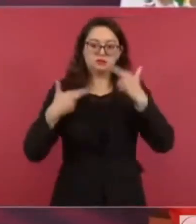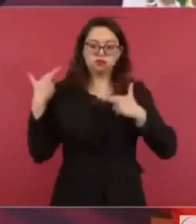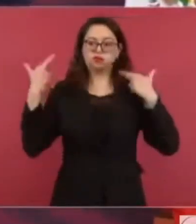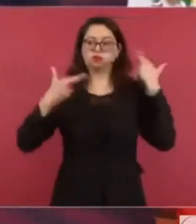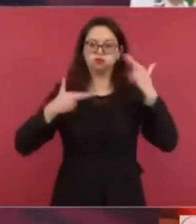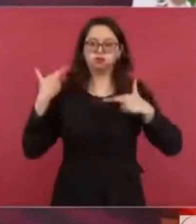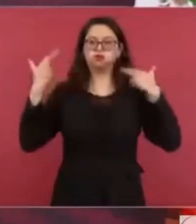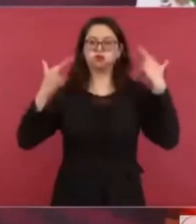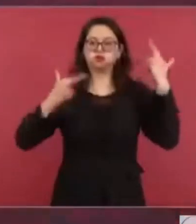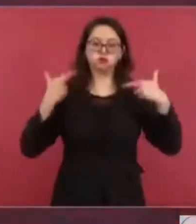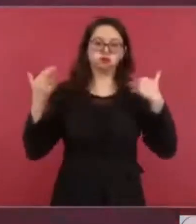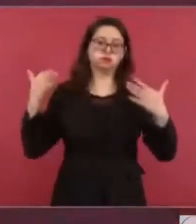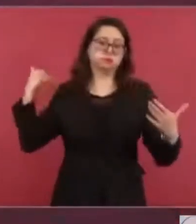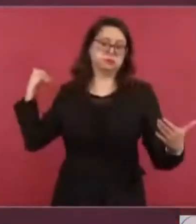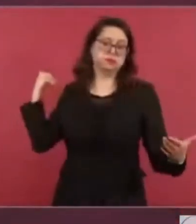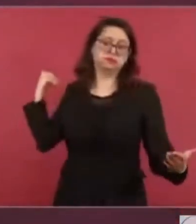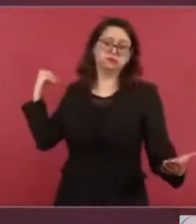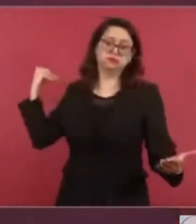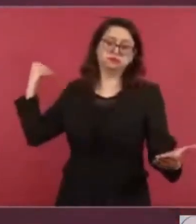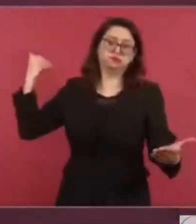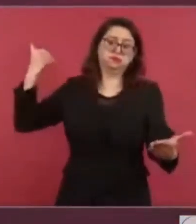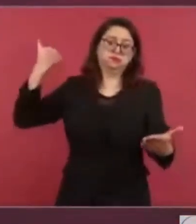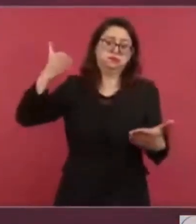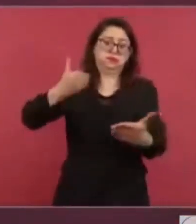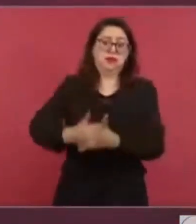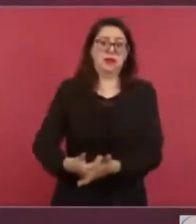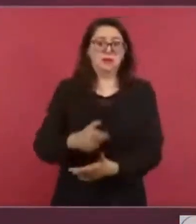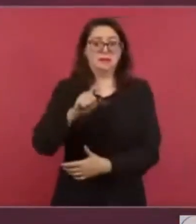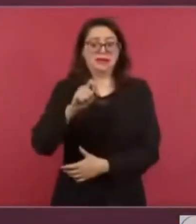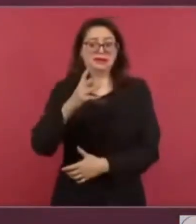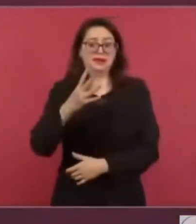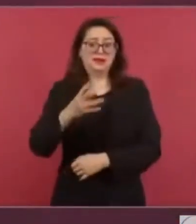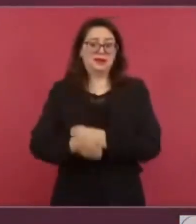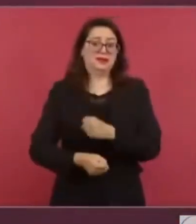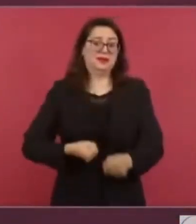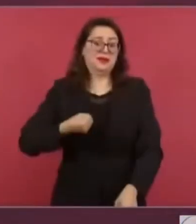estudiado, ya pasado para llegar a donde está.